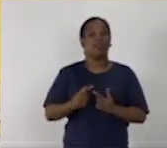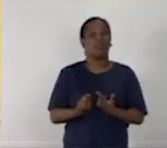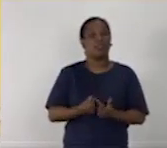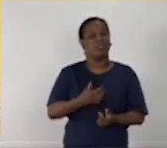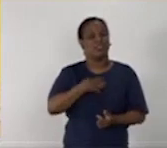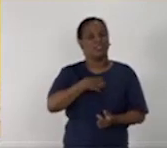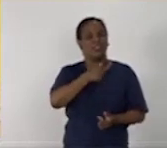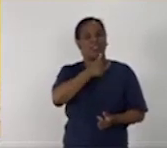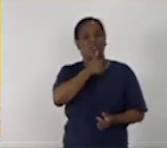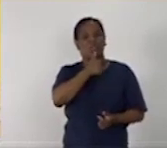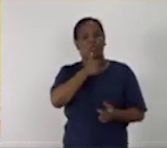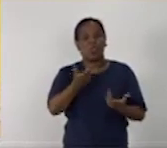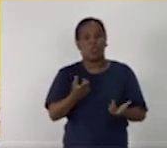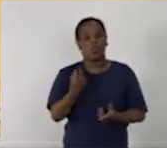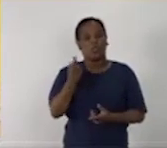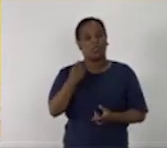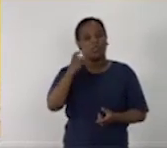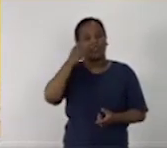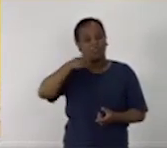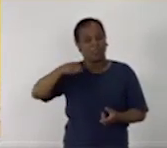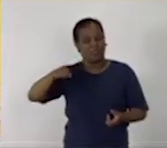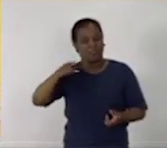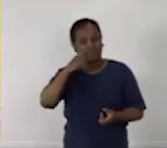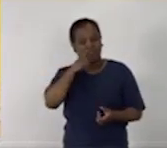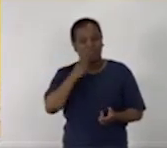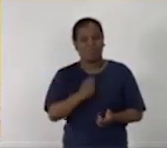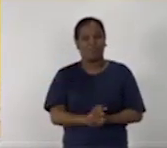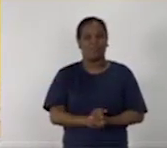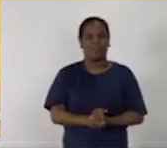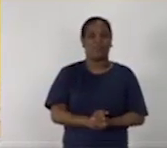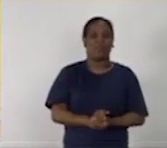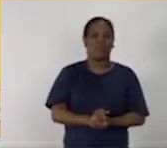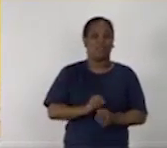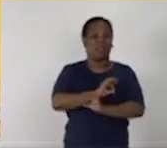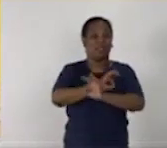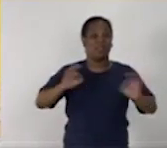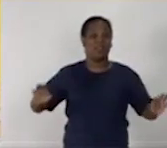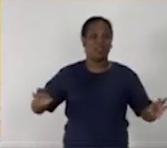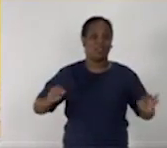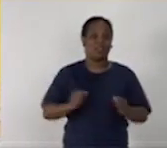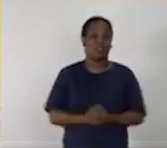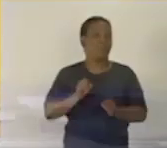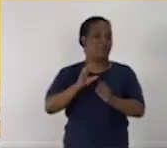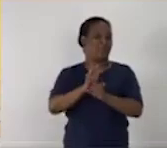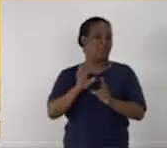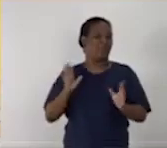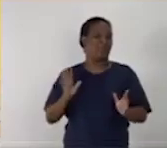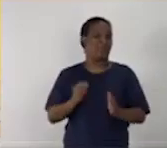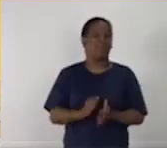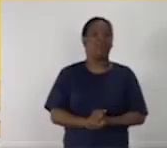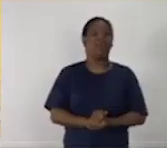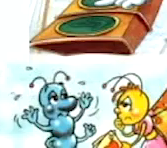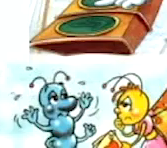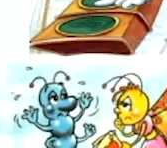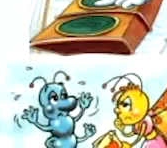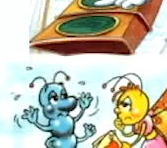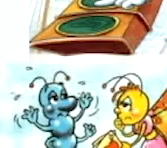momento necesitan tomar nota. Bueno, ya estamos listos. Entonces, comencemos.